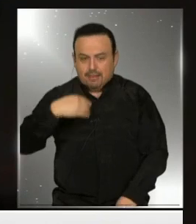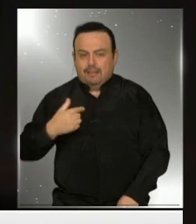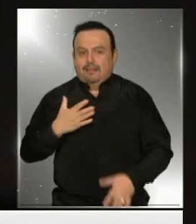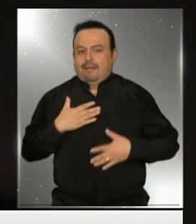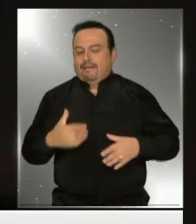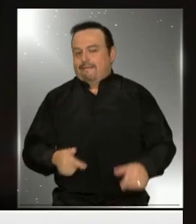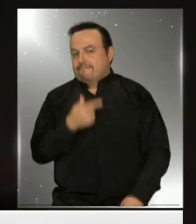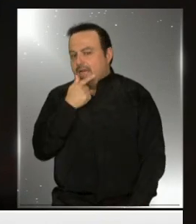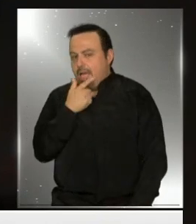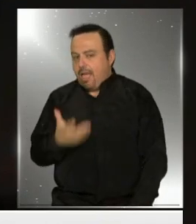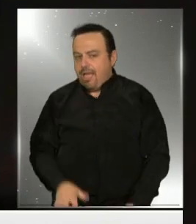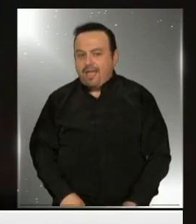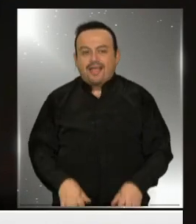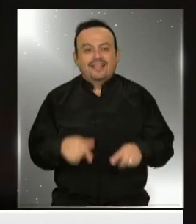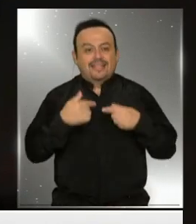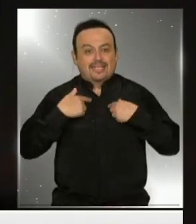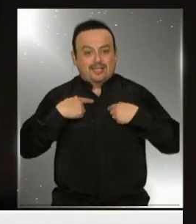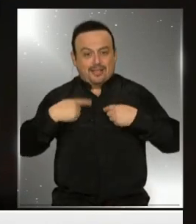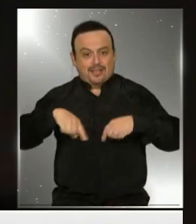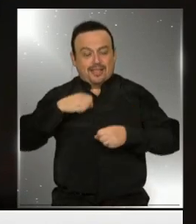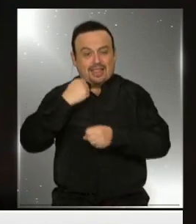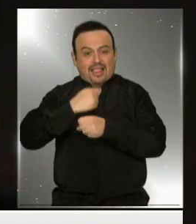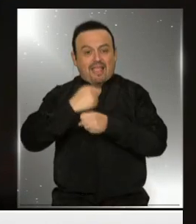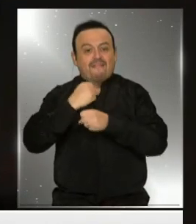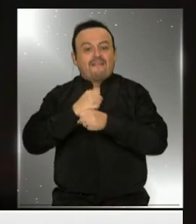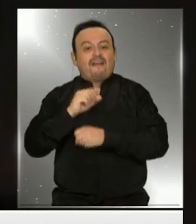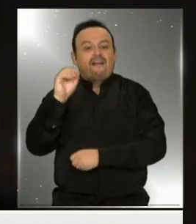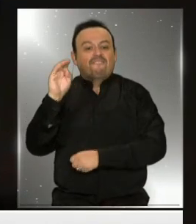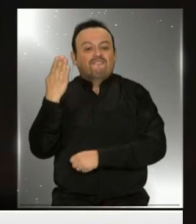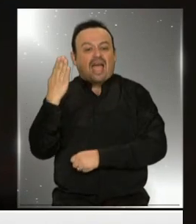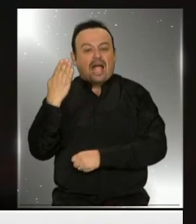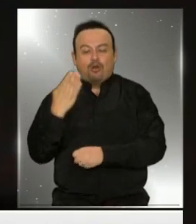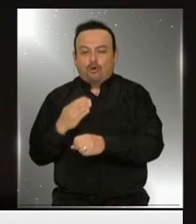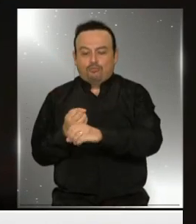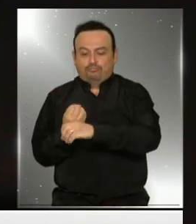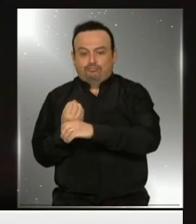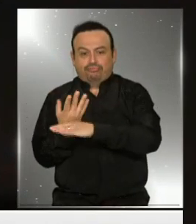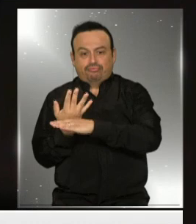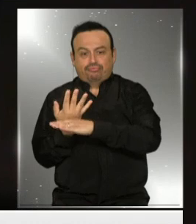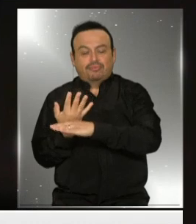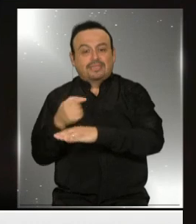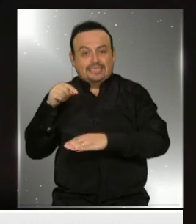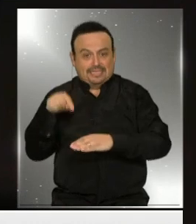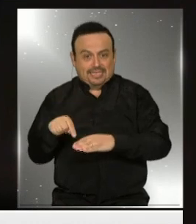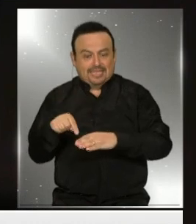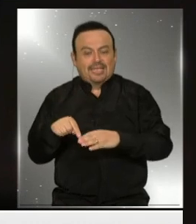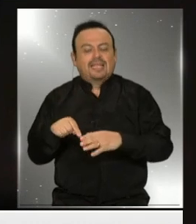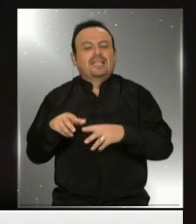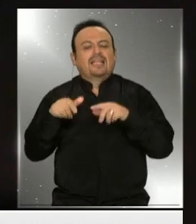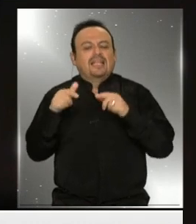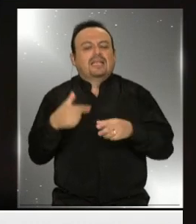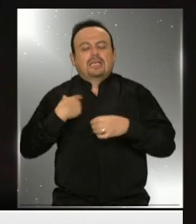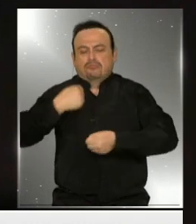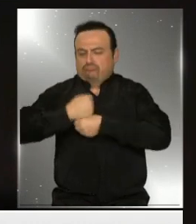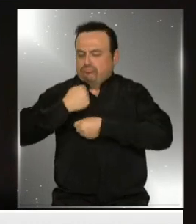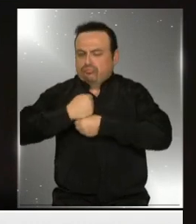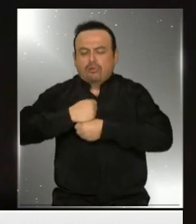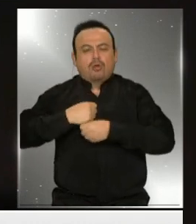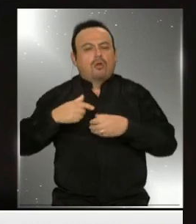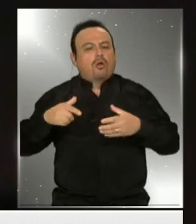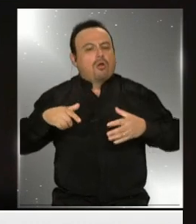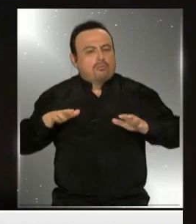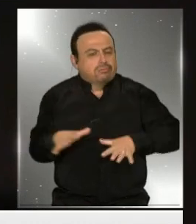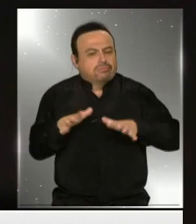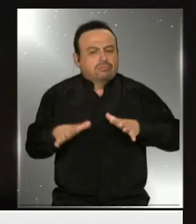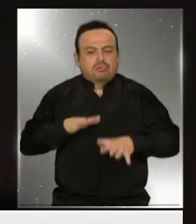Nosotros, como organización, yo trabajo en Banco Santander, hace un tiempo ya venimos trabajando en generar distintas formas y horarios